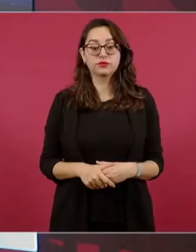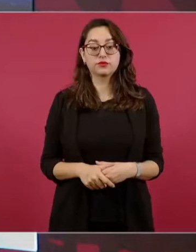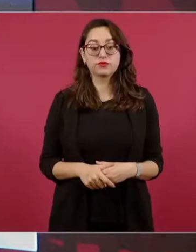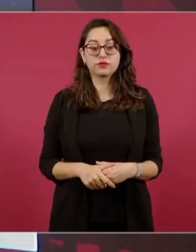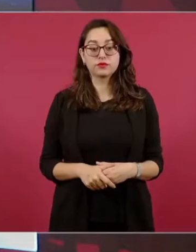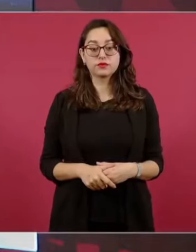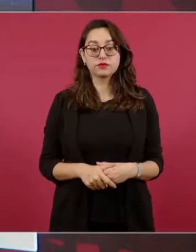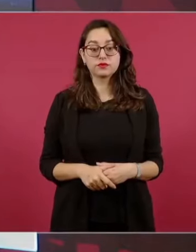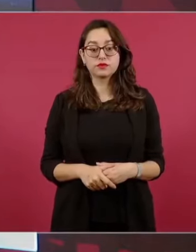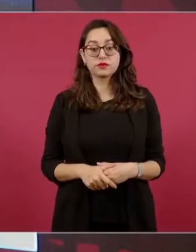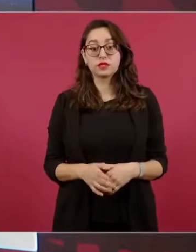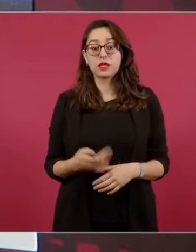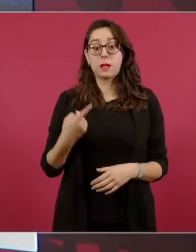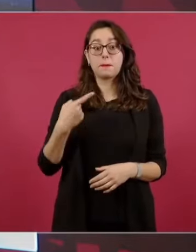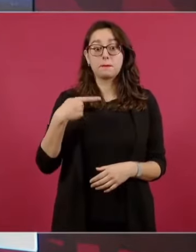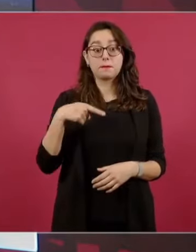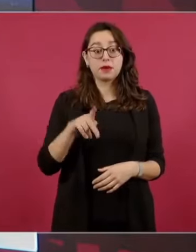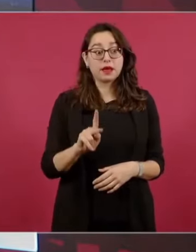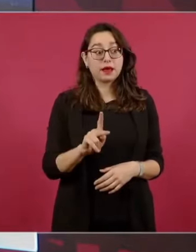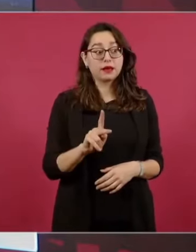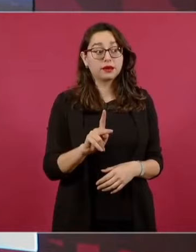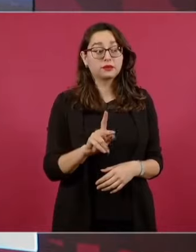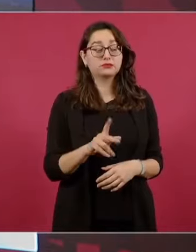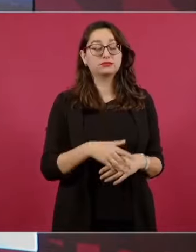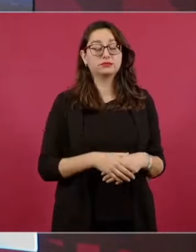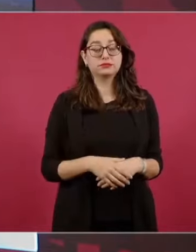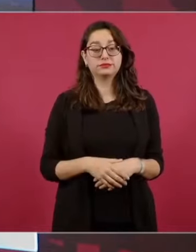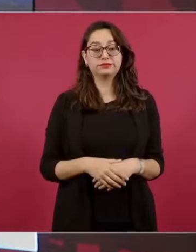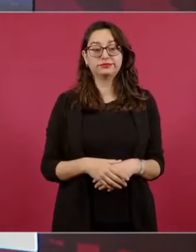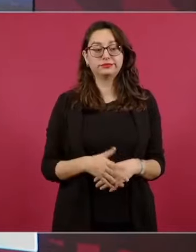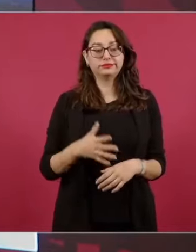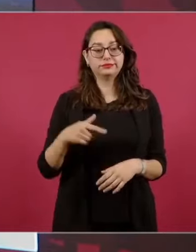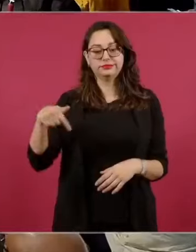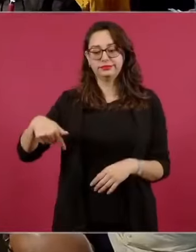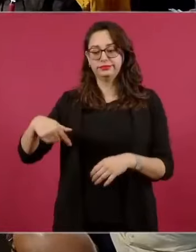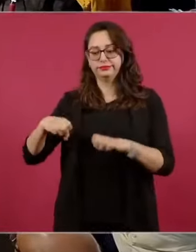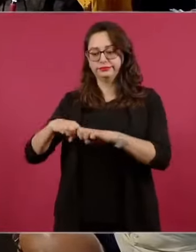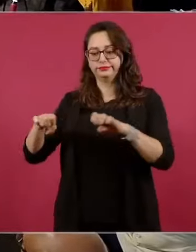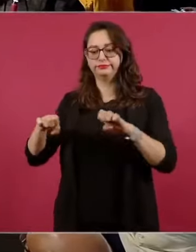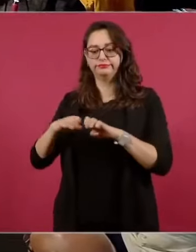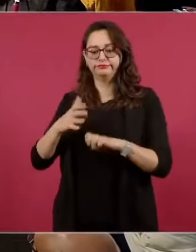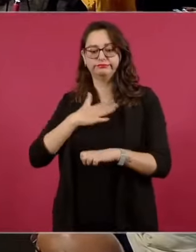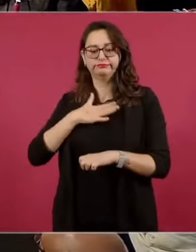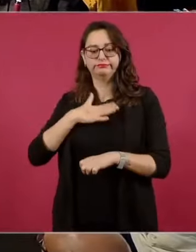En cuanto que a mí me mientan, pues puede pasar,